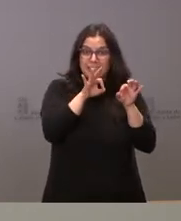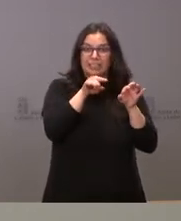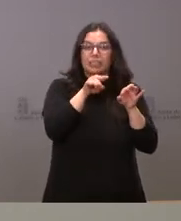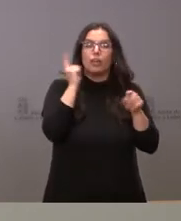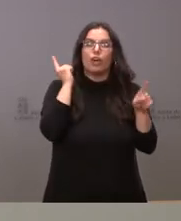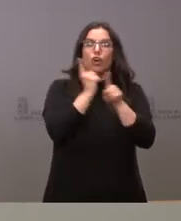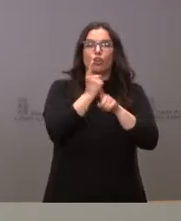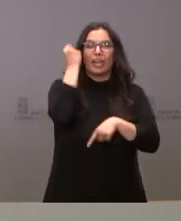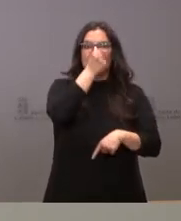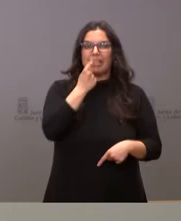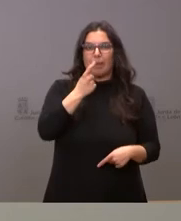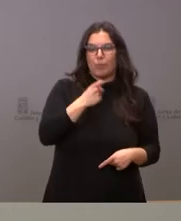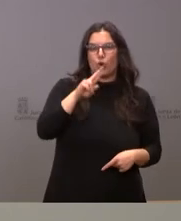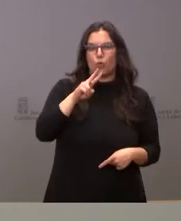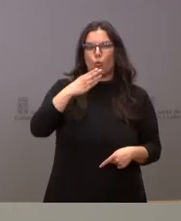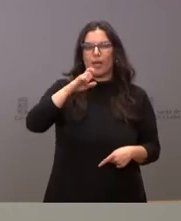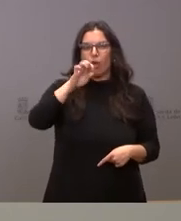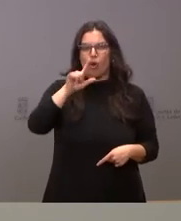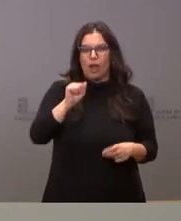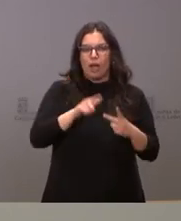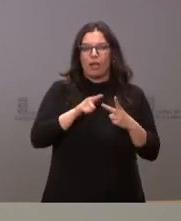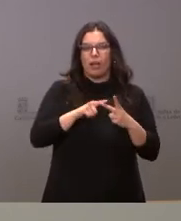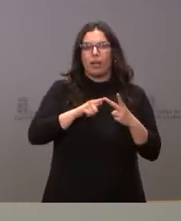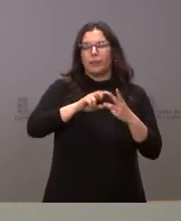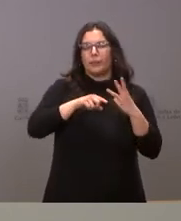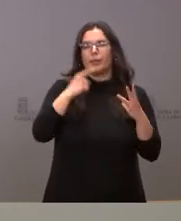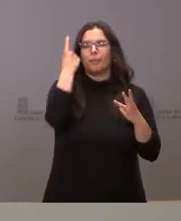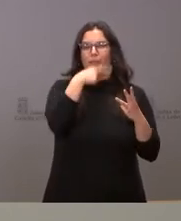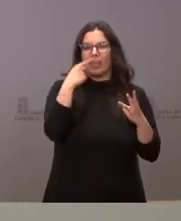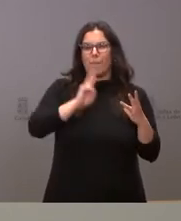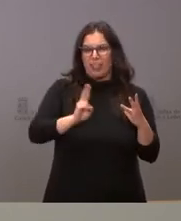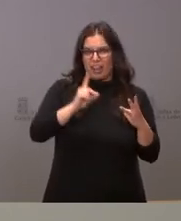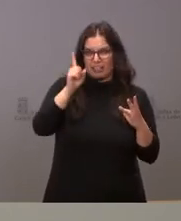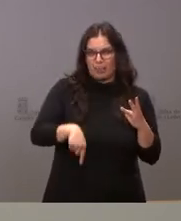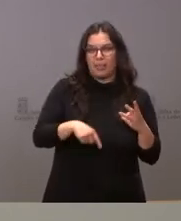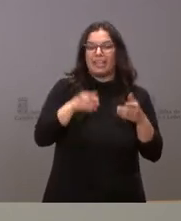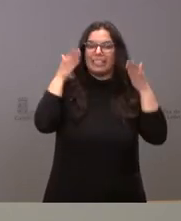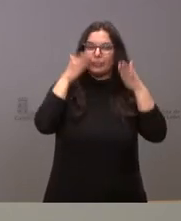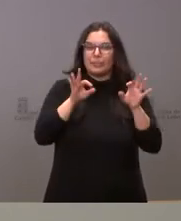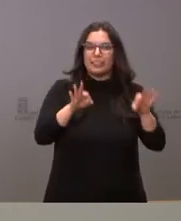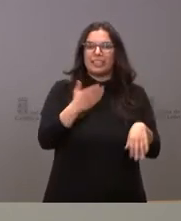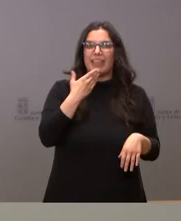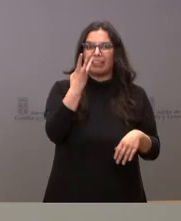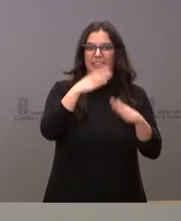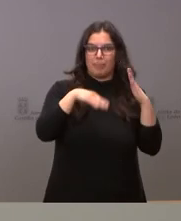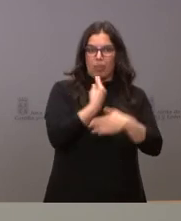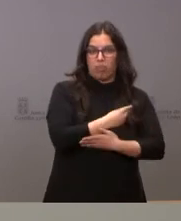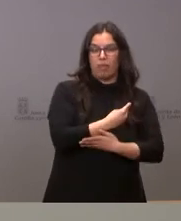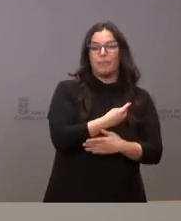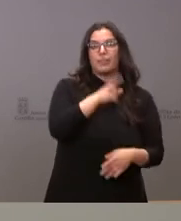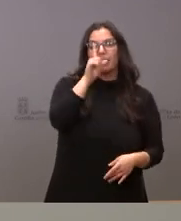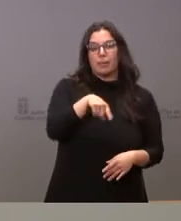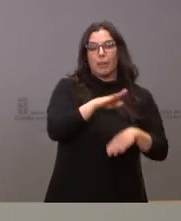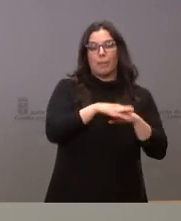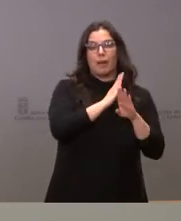frente al sarampión, la rubeola, parotiditis y varicela, destinadas a niños menos de tres años y a realización de pautas